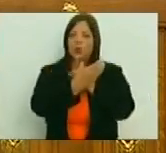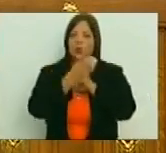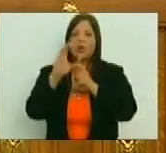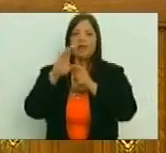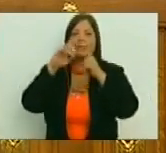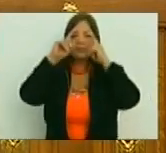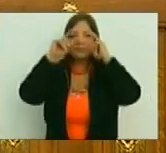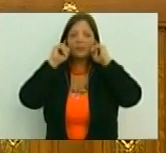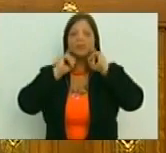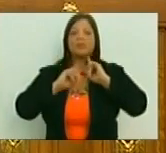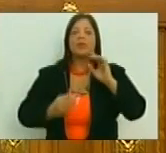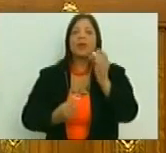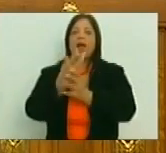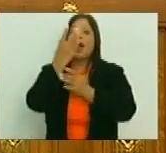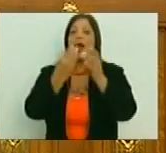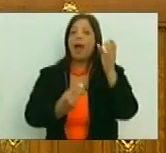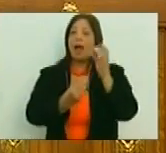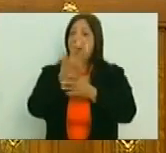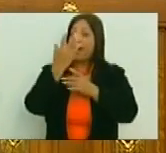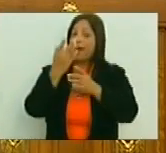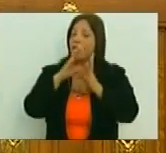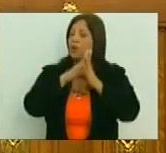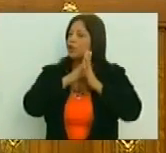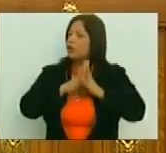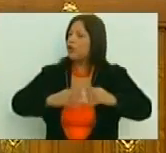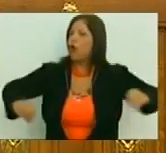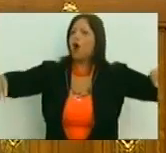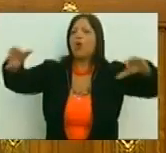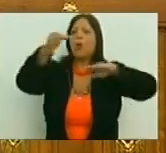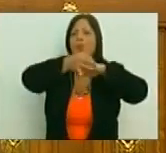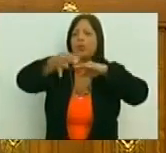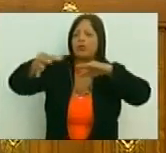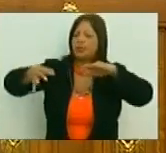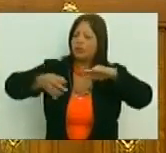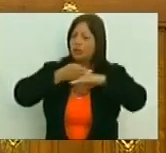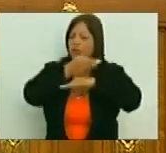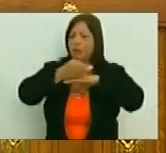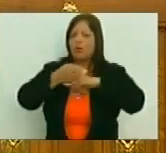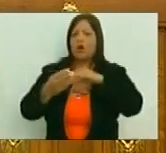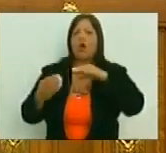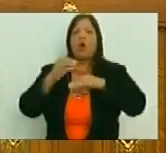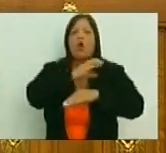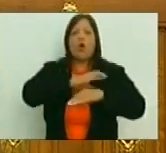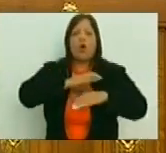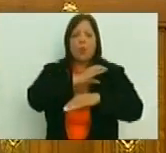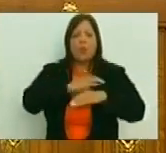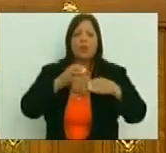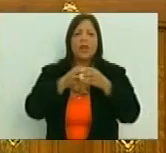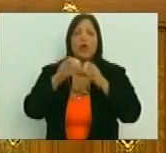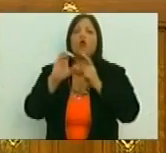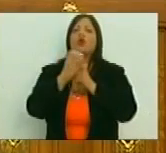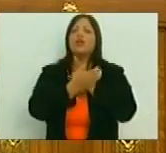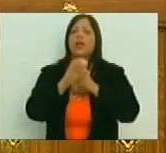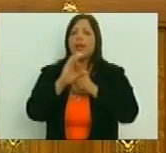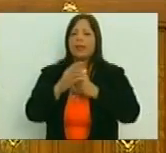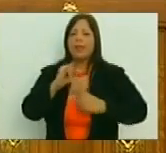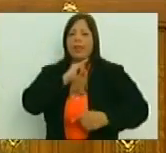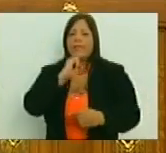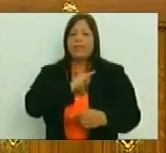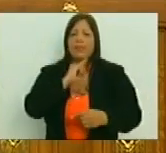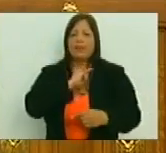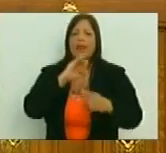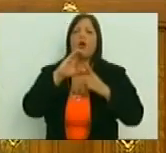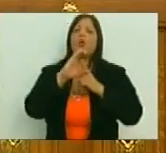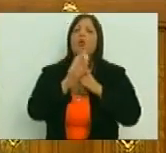y a la creación en todos los municipios de los comités constituyentes populares de identidad